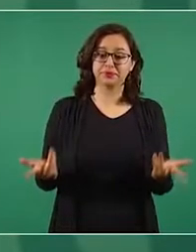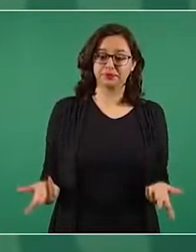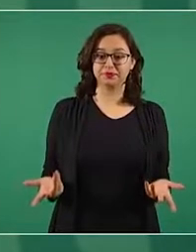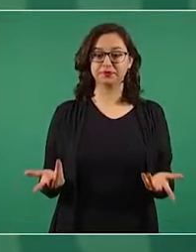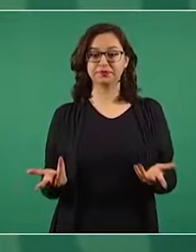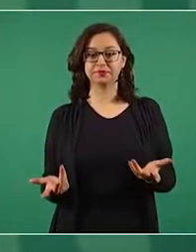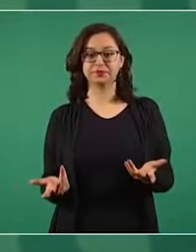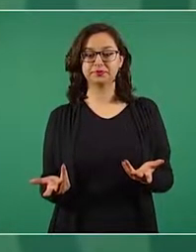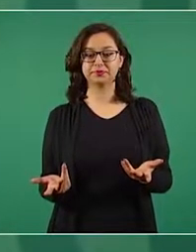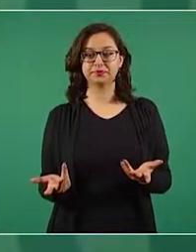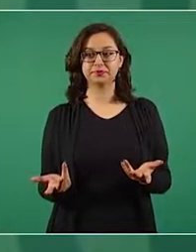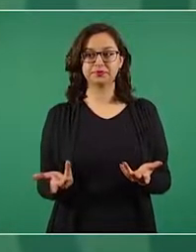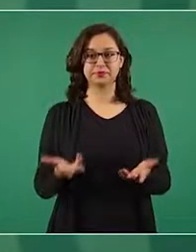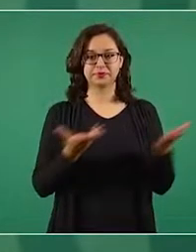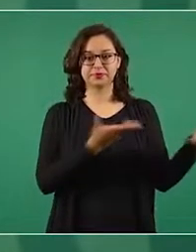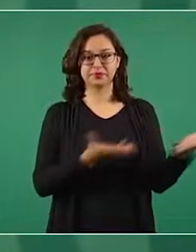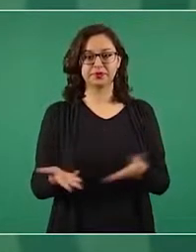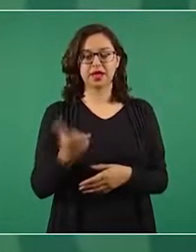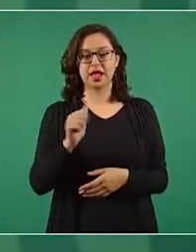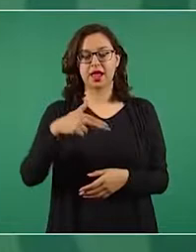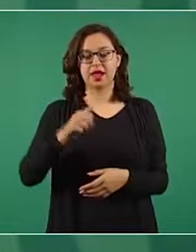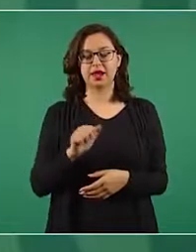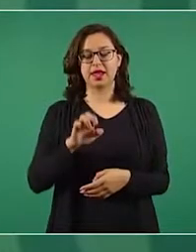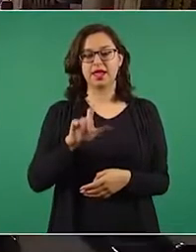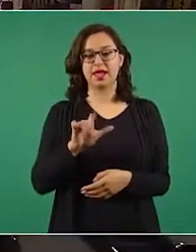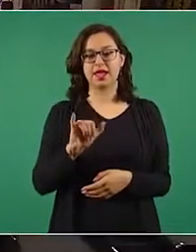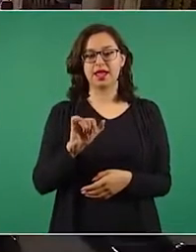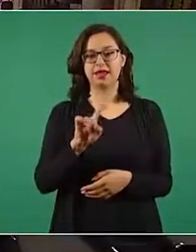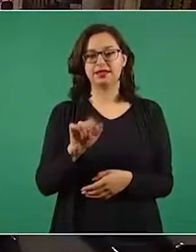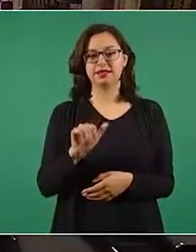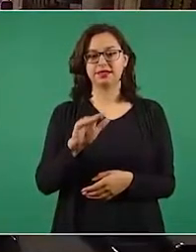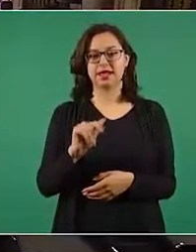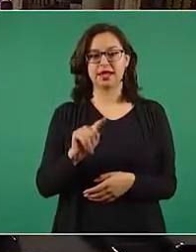tiene la palabra Ana Elizabeth García Vilches.